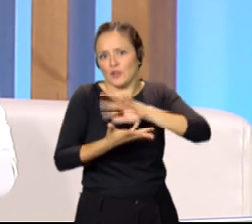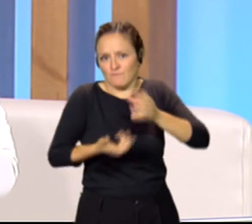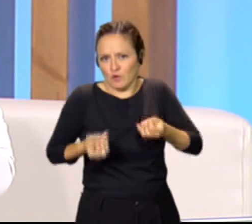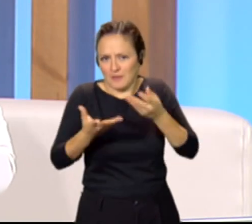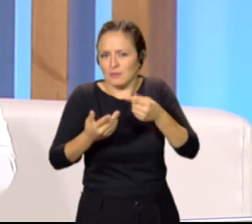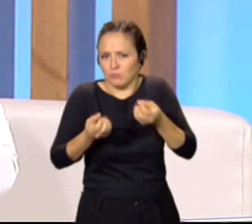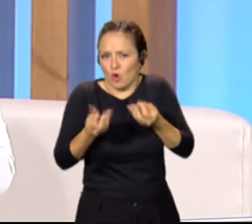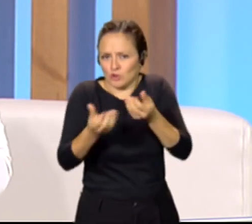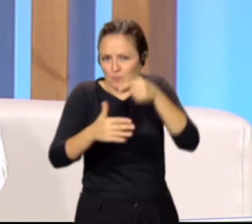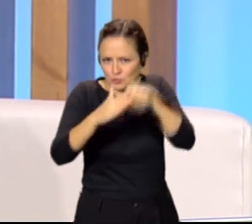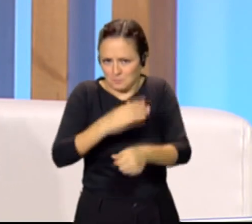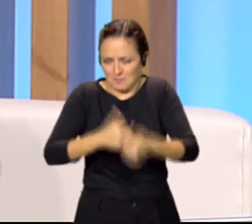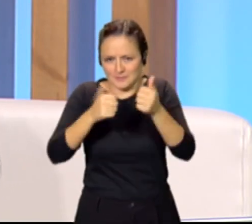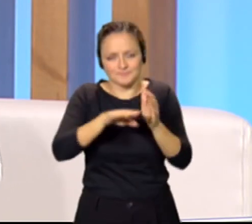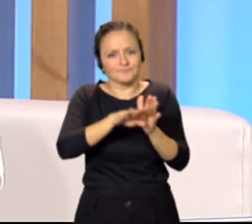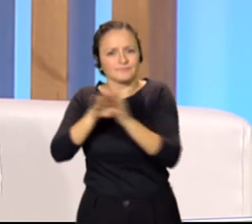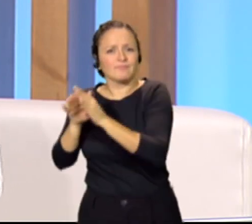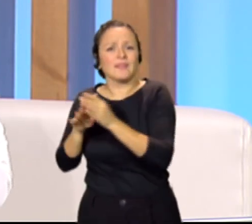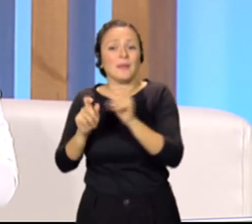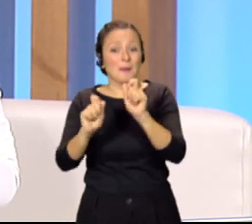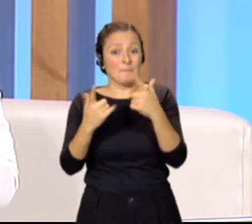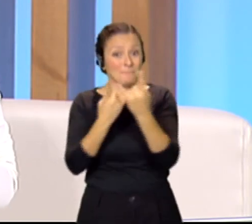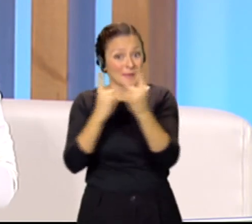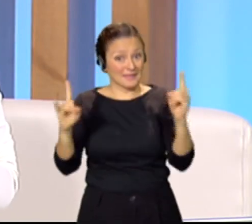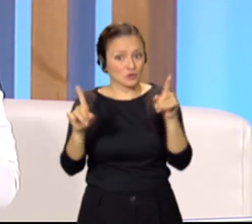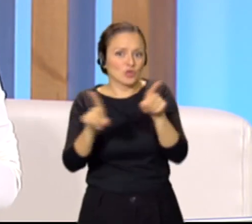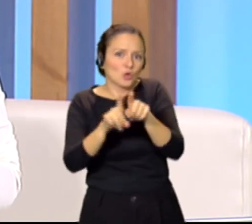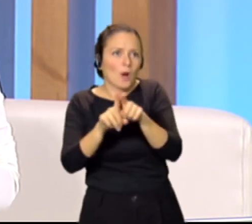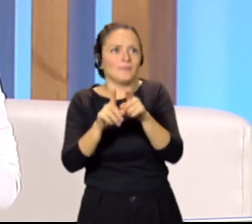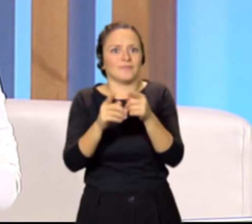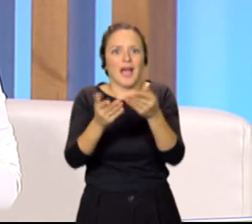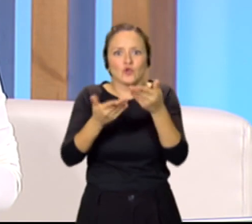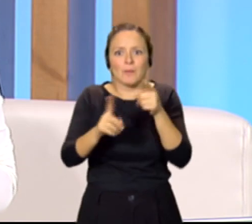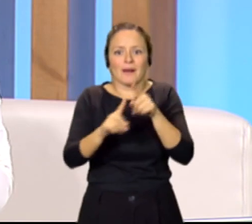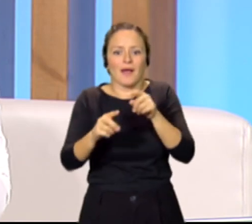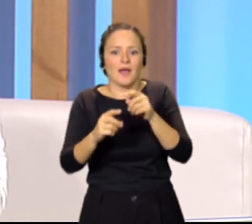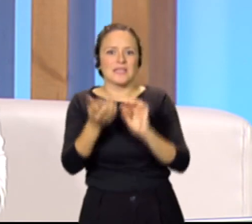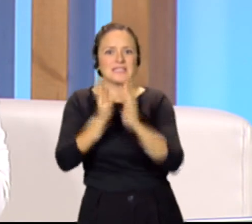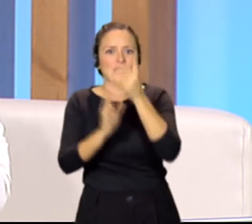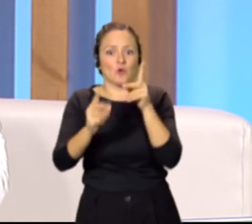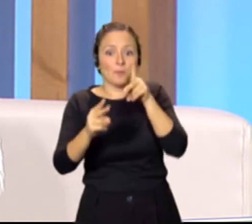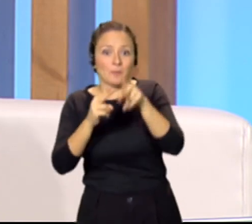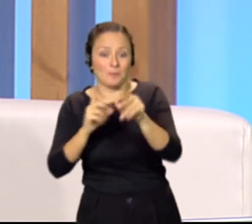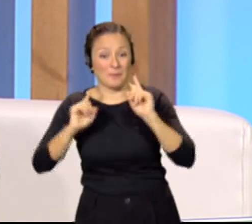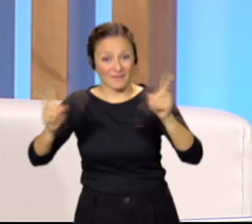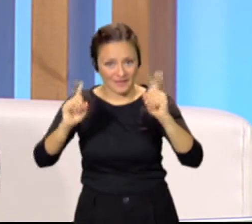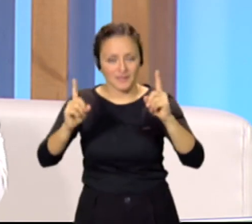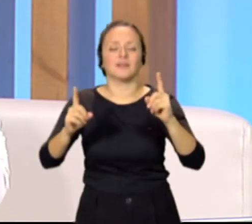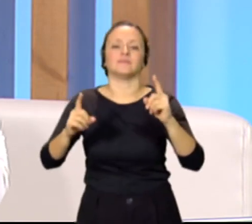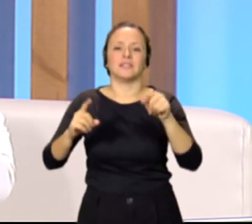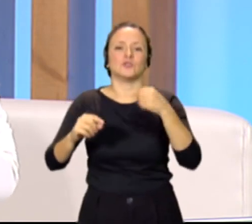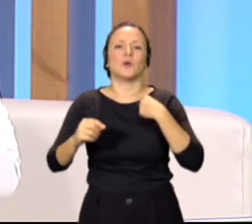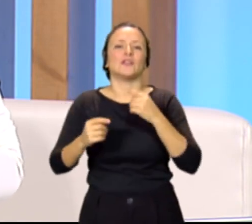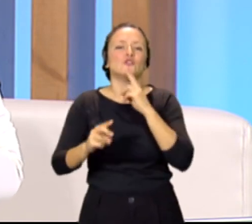Vamos con más cosas porque controlar la vegetación como vía para prevenir incendios es lo que se conoce como selvicultura preventiva. En Gran